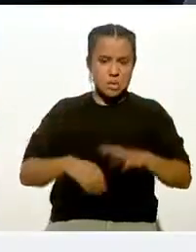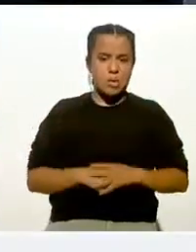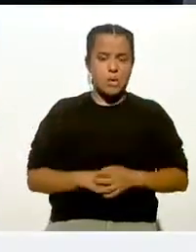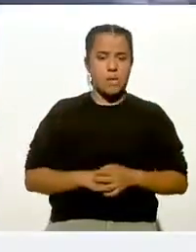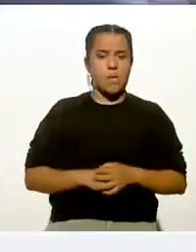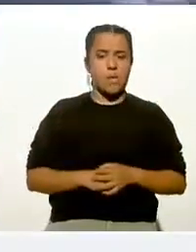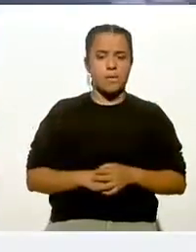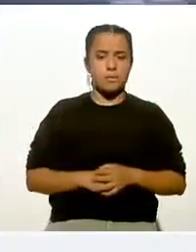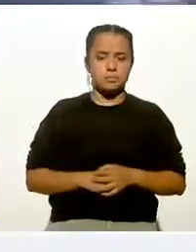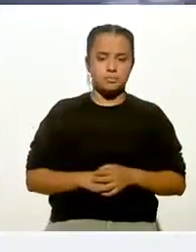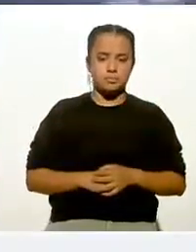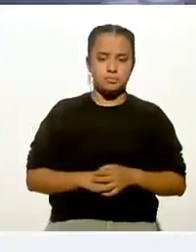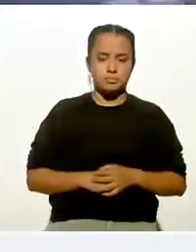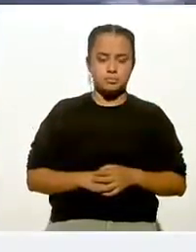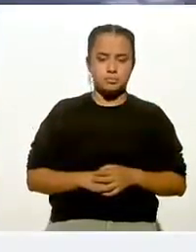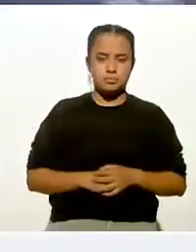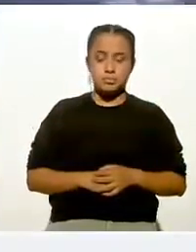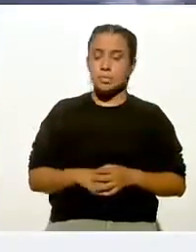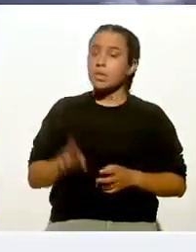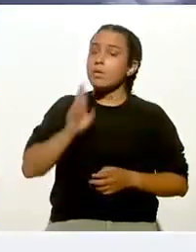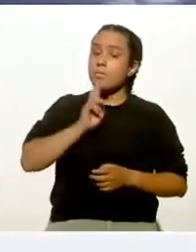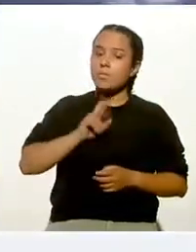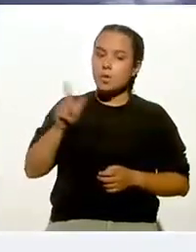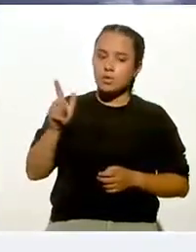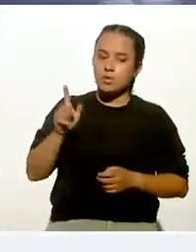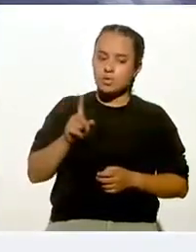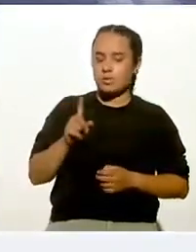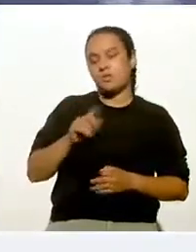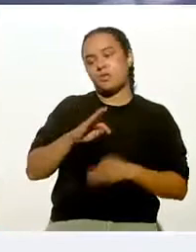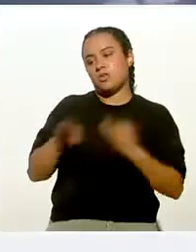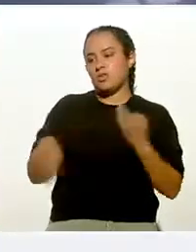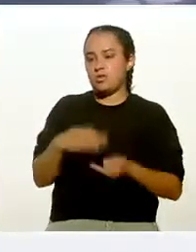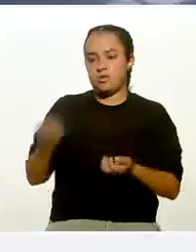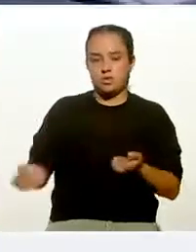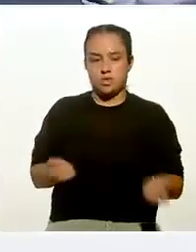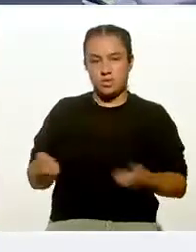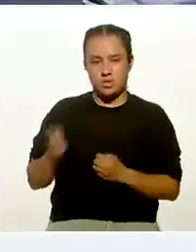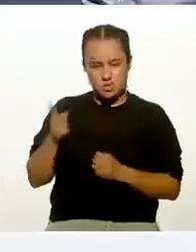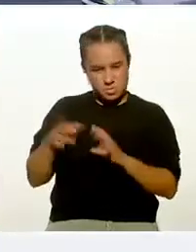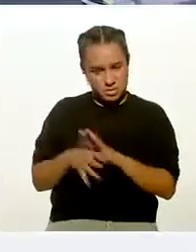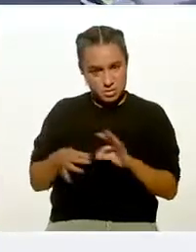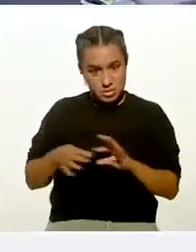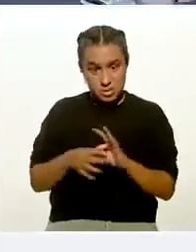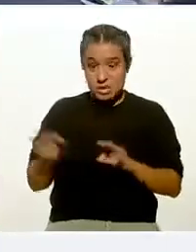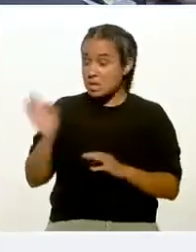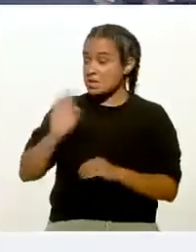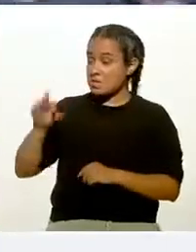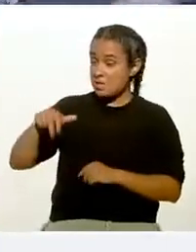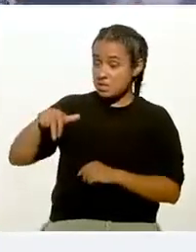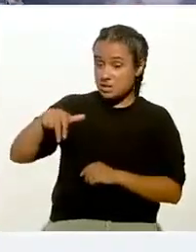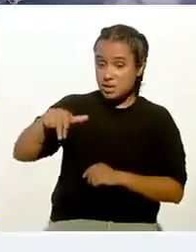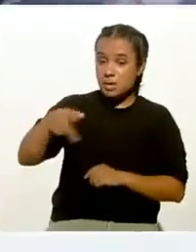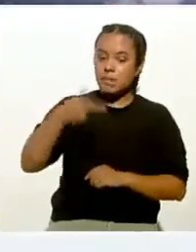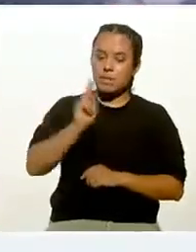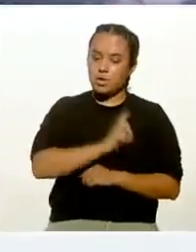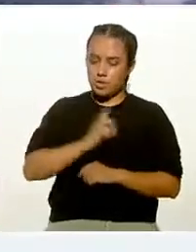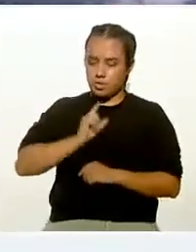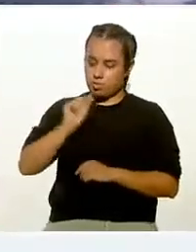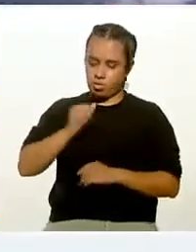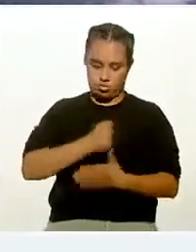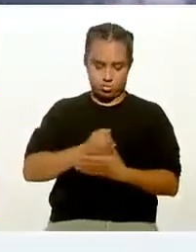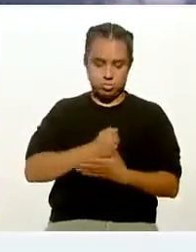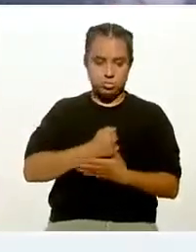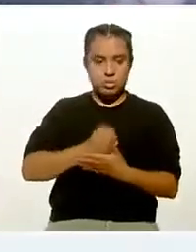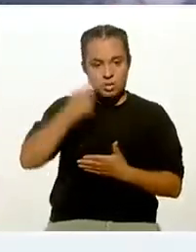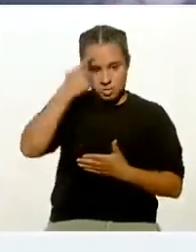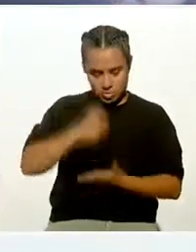Entonces, lo ideal básicamente es que todo el mundo hagamos ejercicio. Y tú, como dices, inclusive salir a caminar, pero levantar la frecuencia respiratoria para que ayudemos